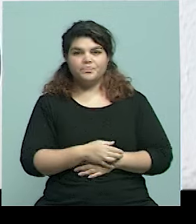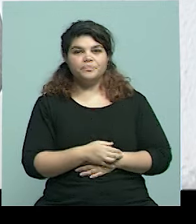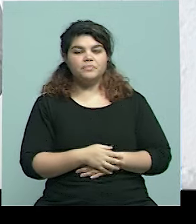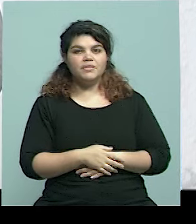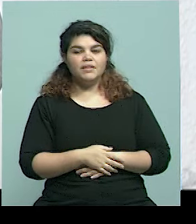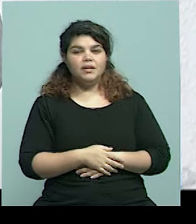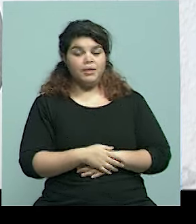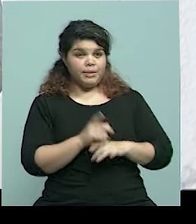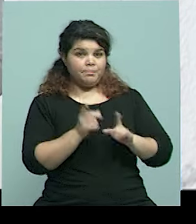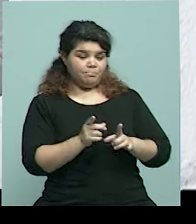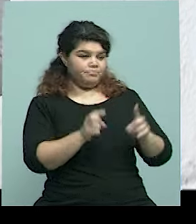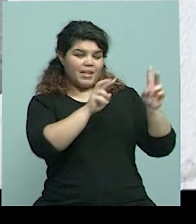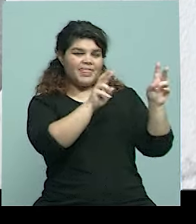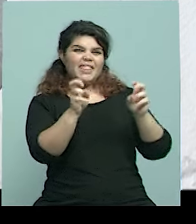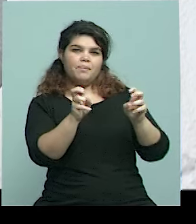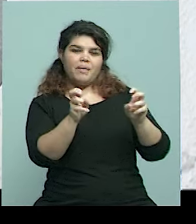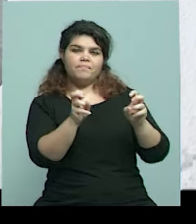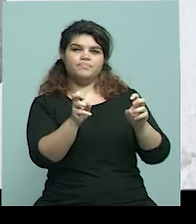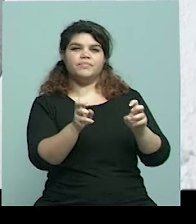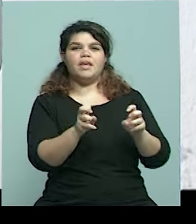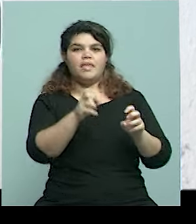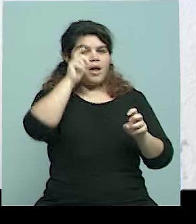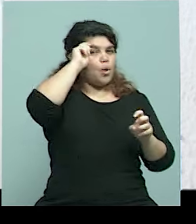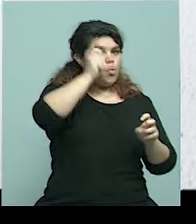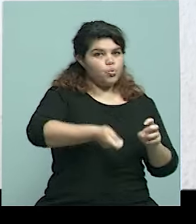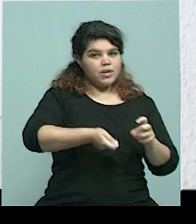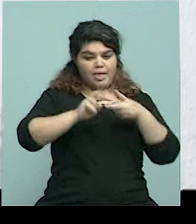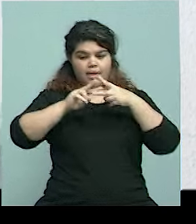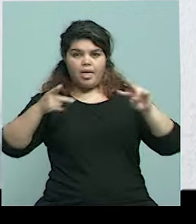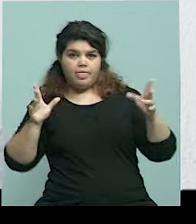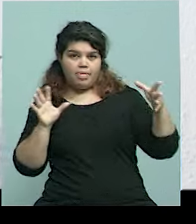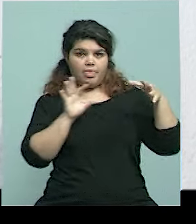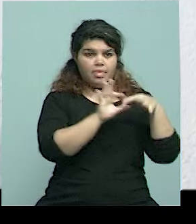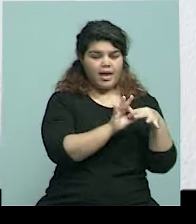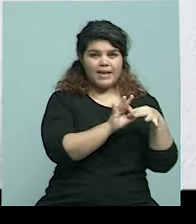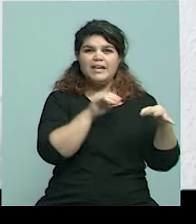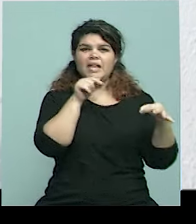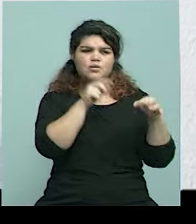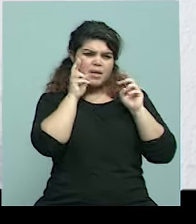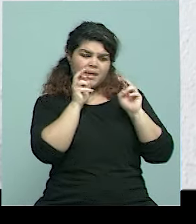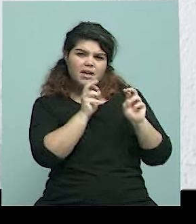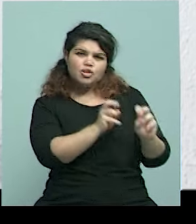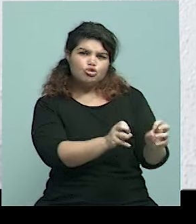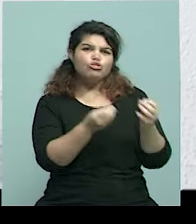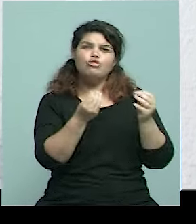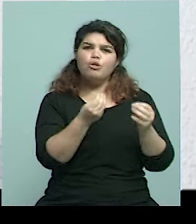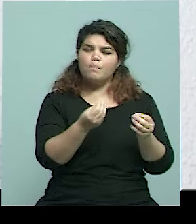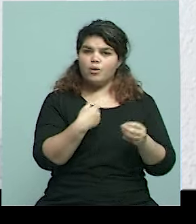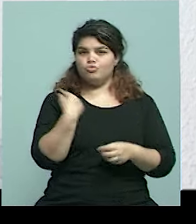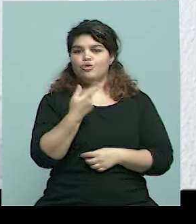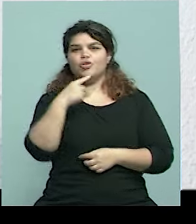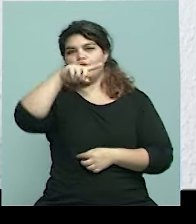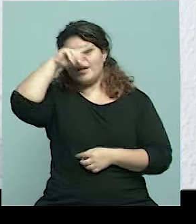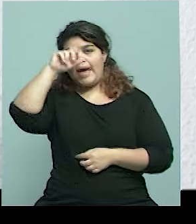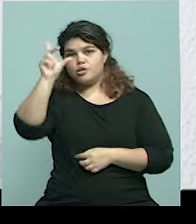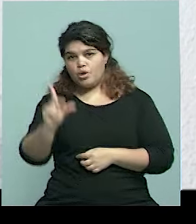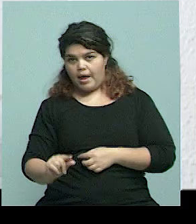con los avances forenses, ¿cómo estamos a nivel nacional y provincia con esto? Porque